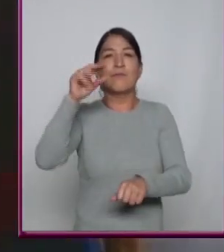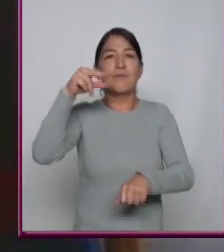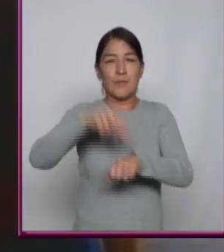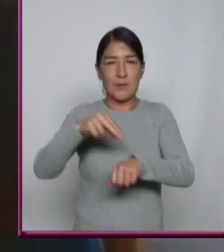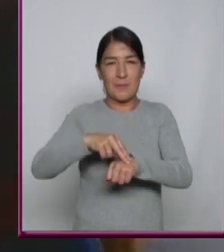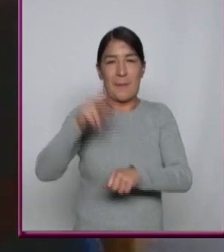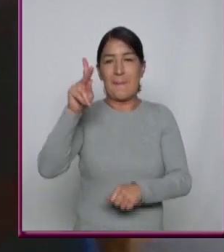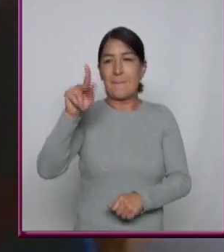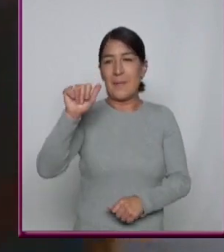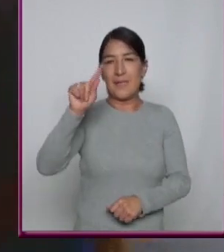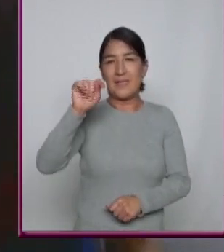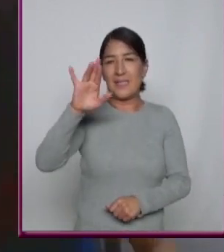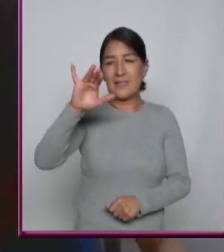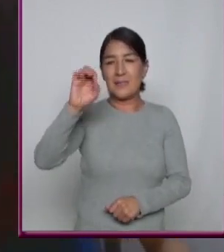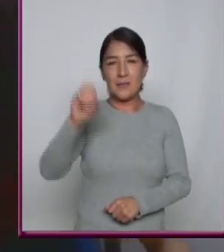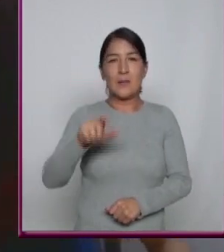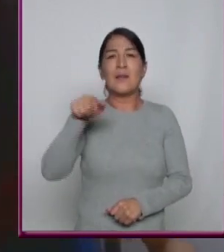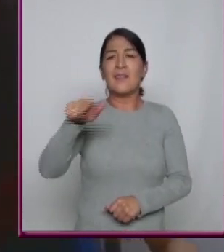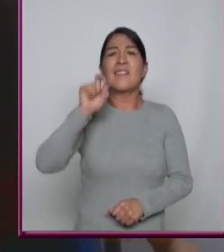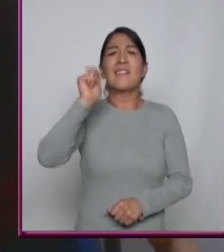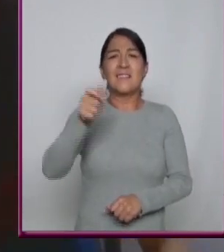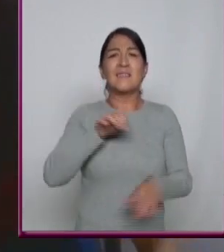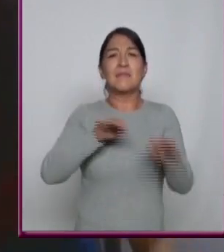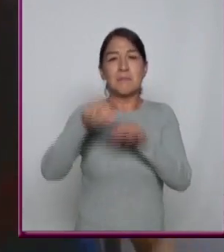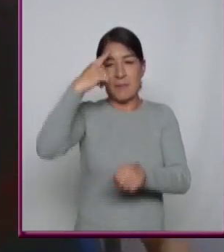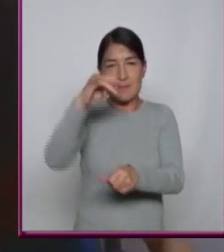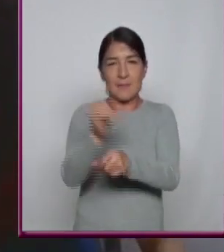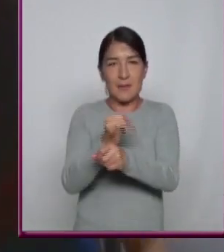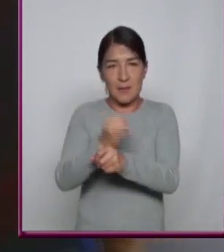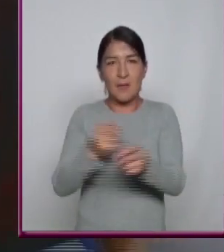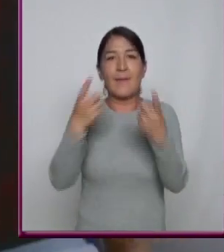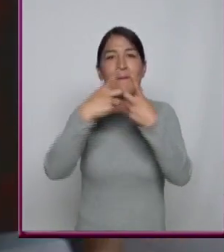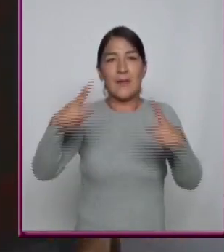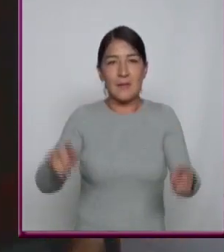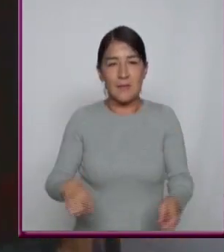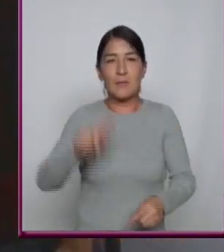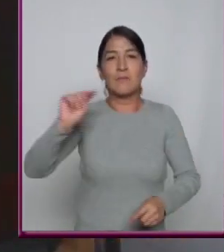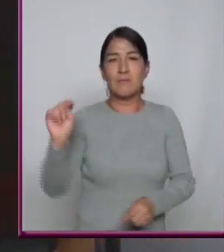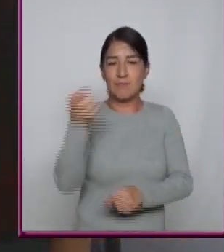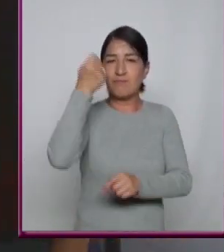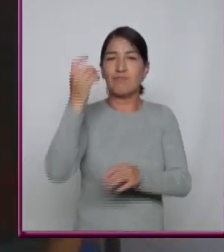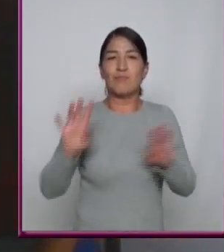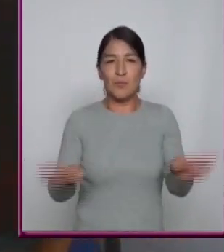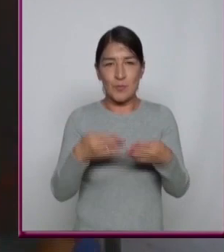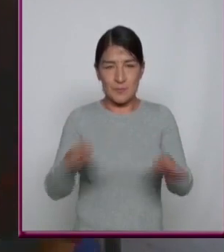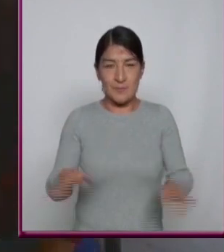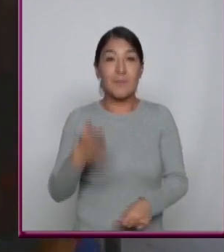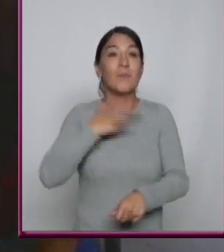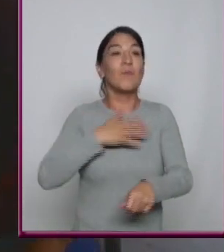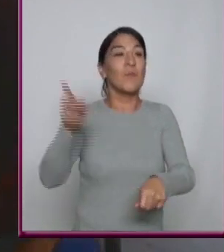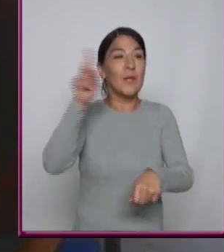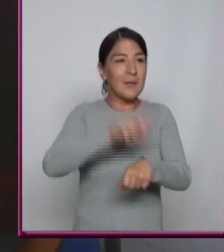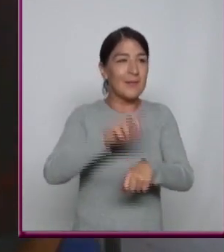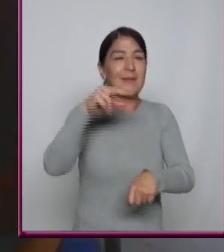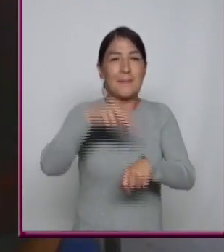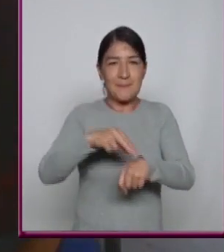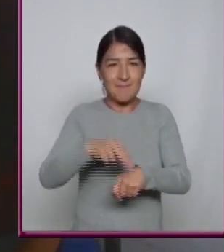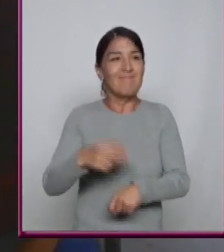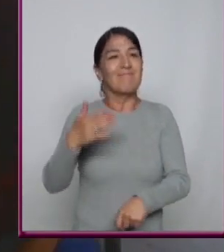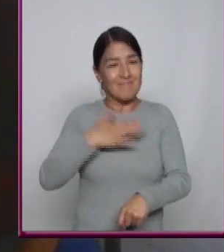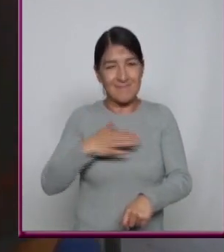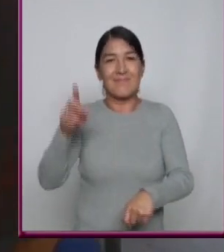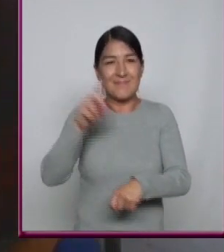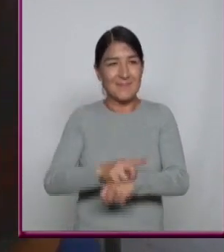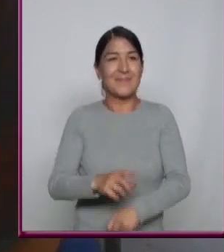Patricio López Serrano Que se dedica a la investigación Y desarrollo de tecnología musical Buenos días, doctor Buenos